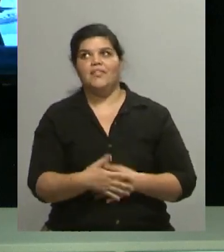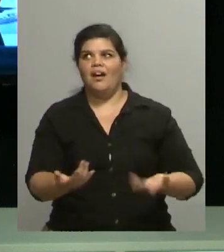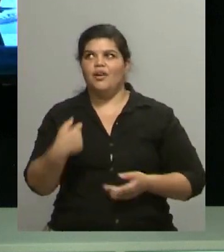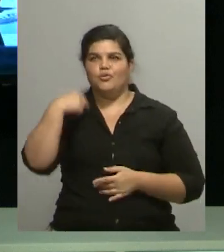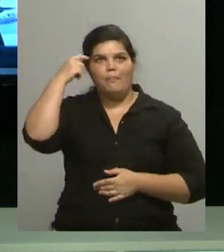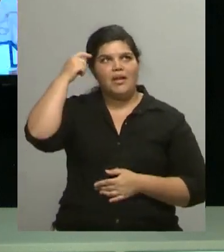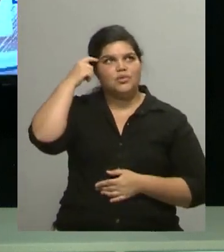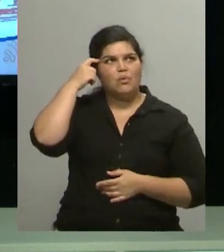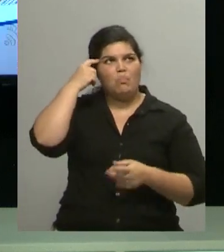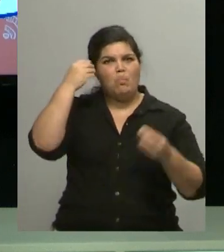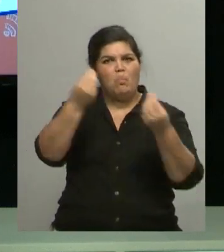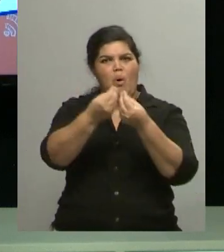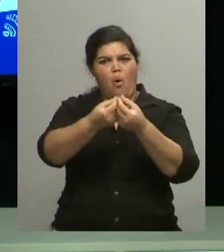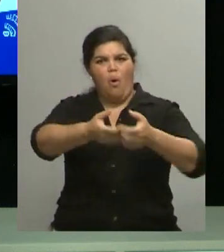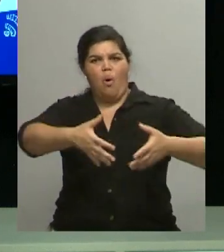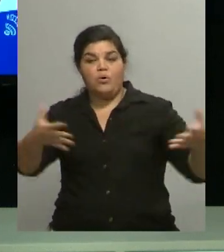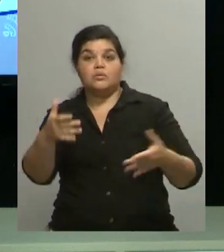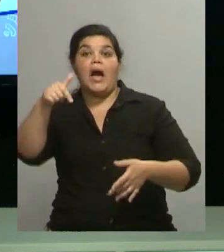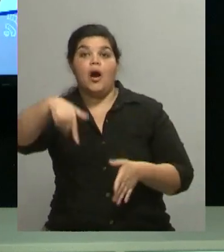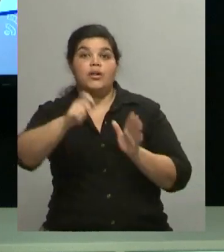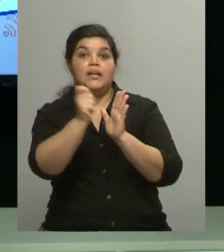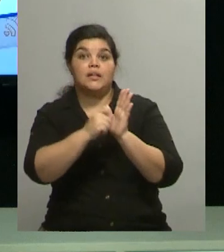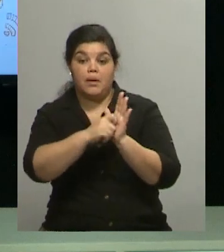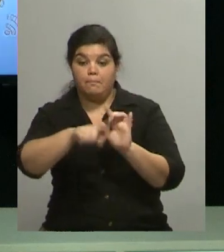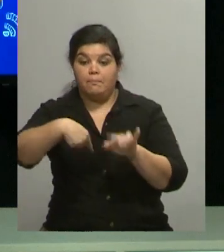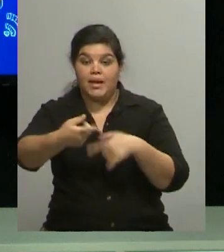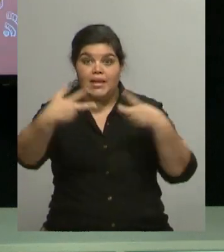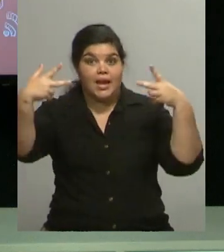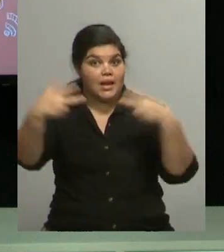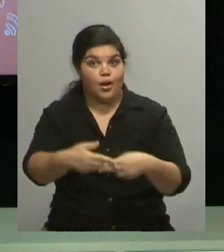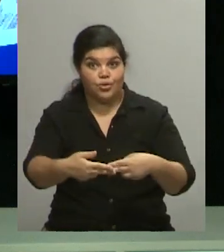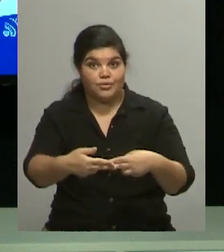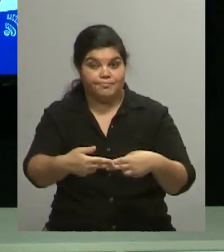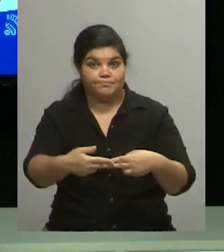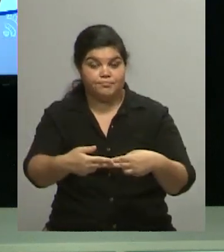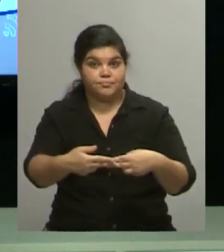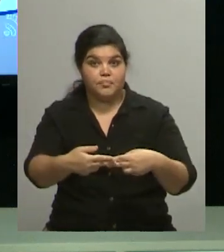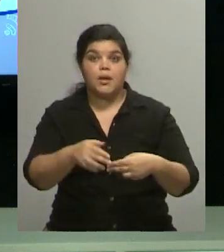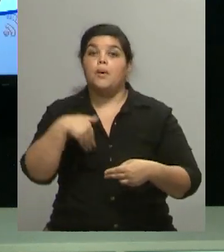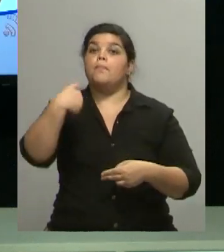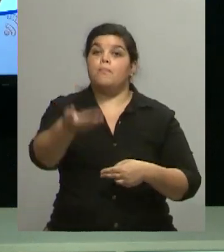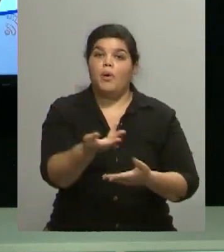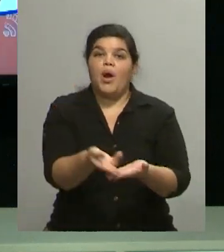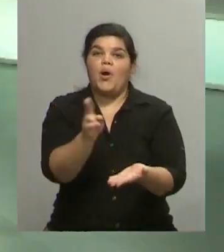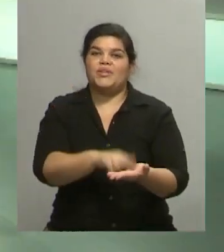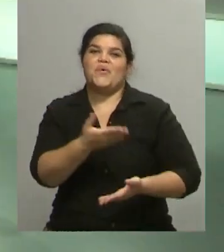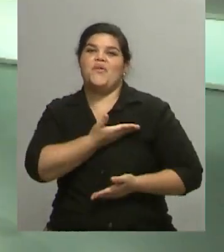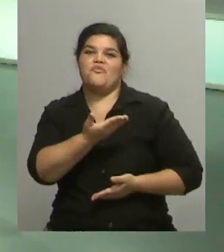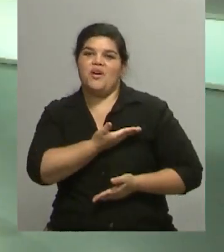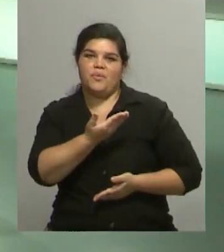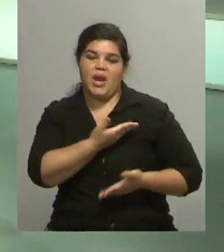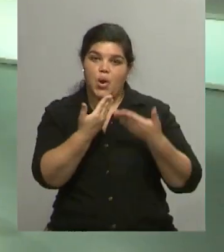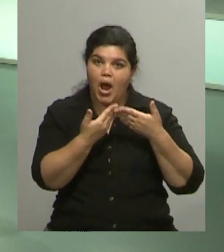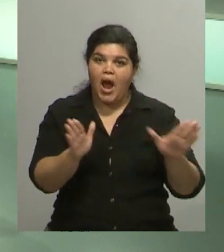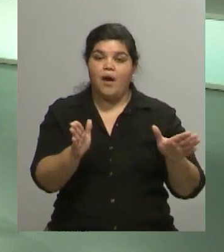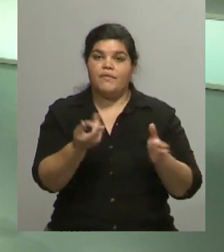son un montón. Ahora estamos inscribiendo, pero hasta mañana. Pero abrimos en febrero para empezar los talleres en